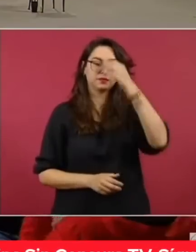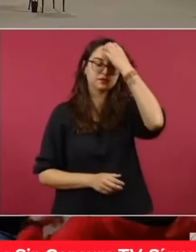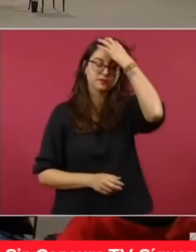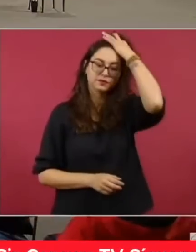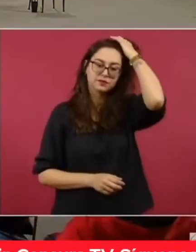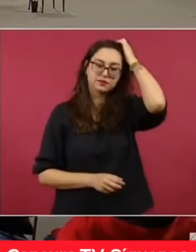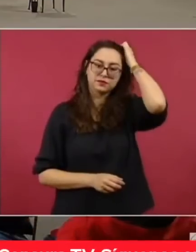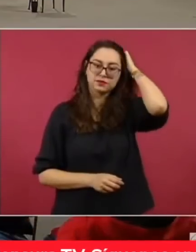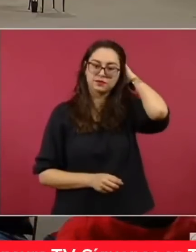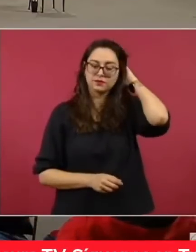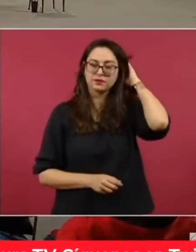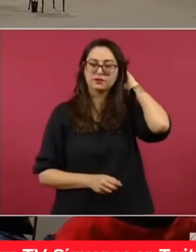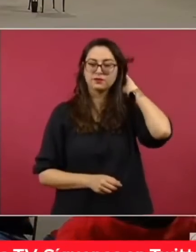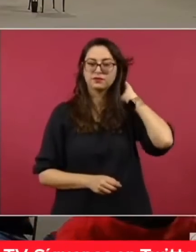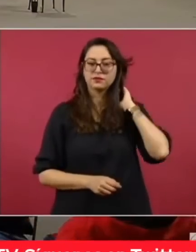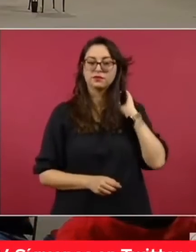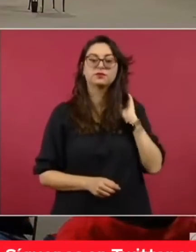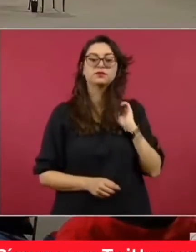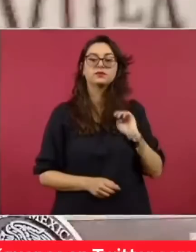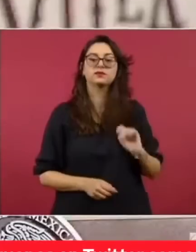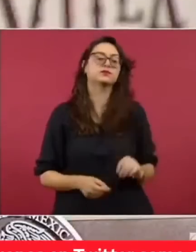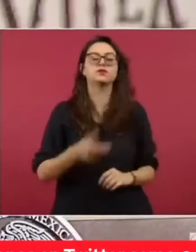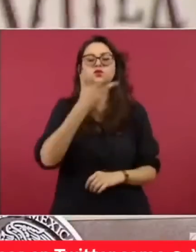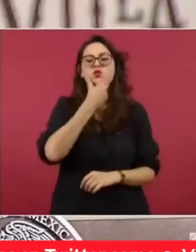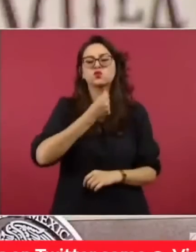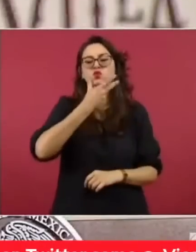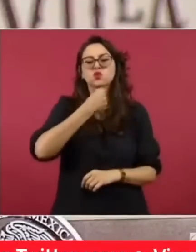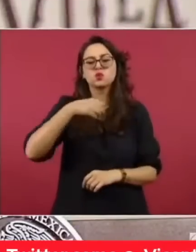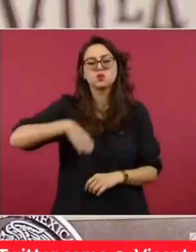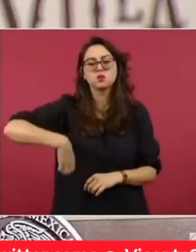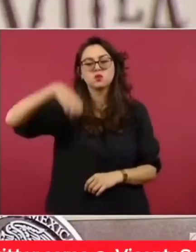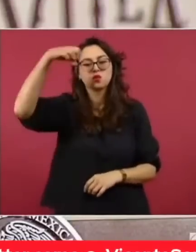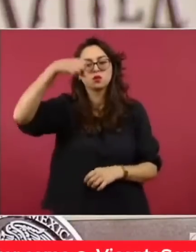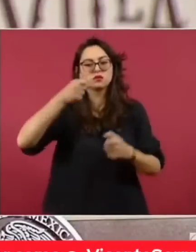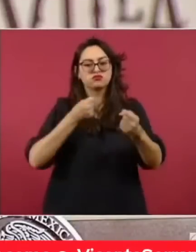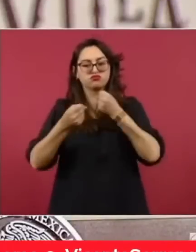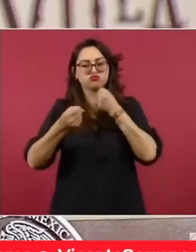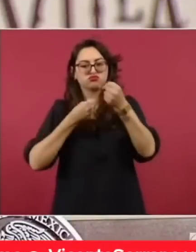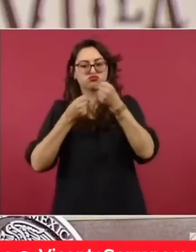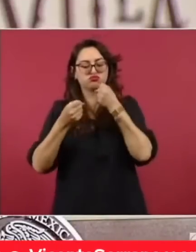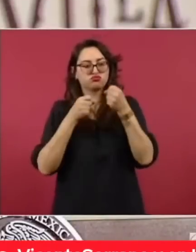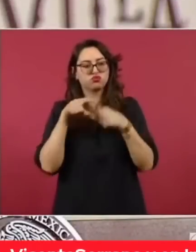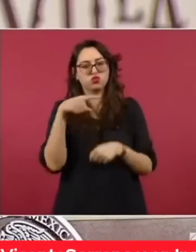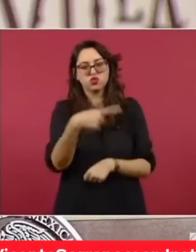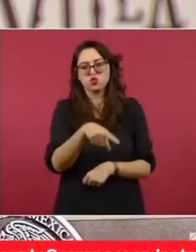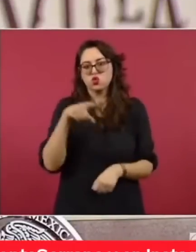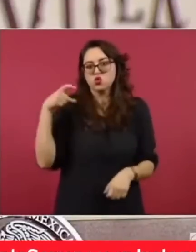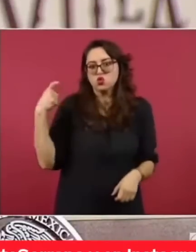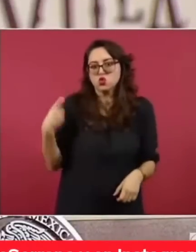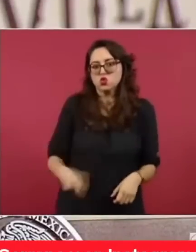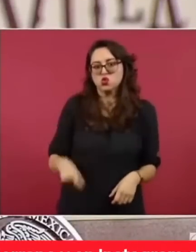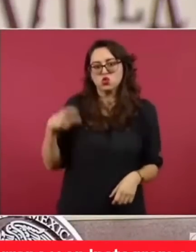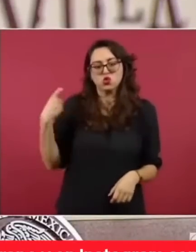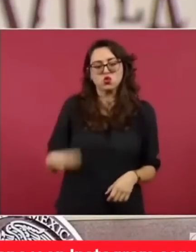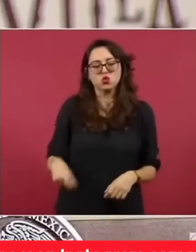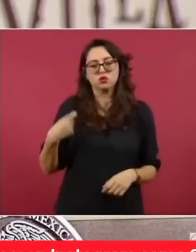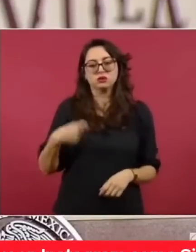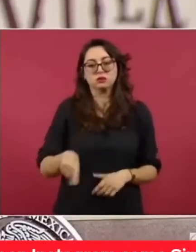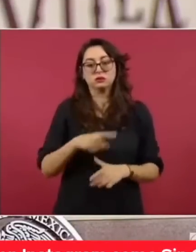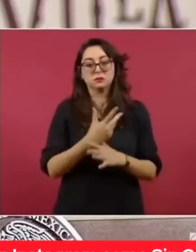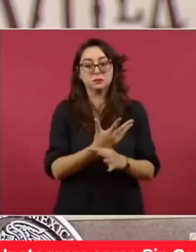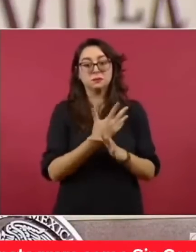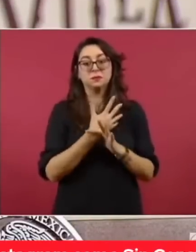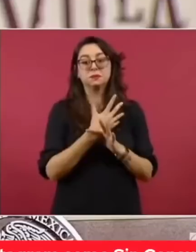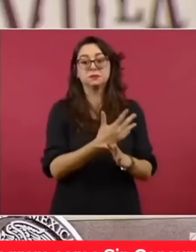Cuando el veterano periodista, el mejor pagado de habla hispana en Estados Unidos, inventa una crisis